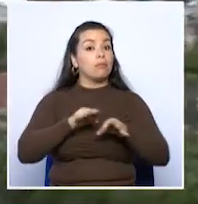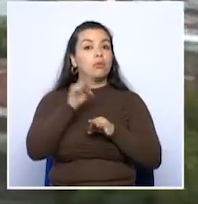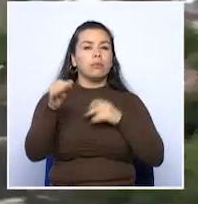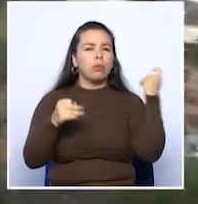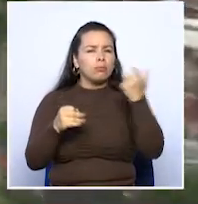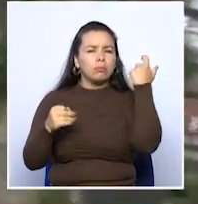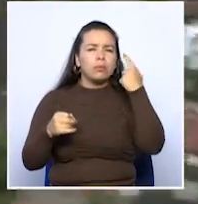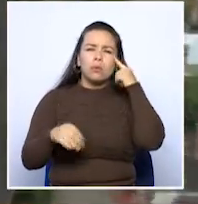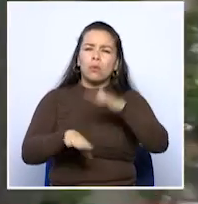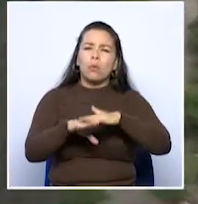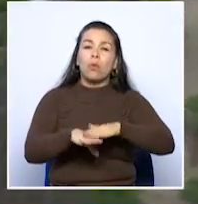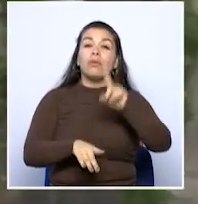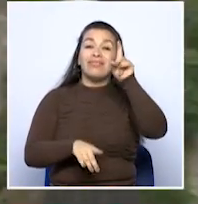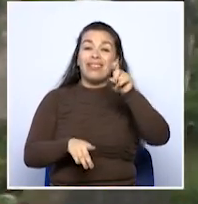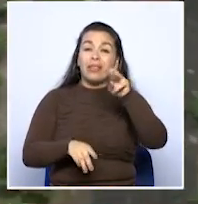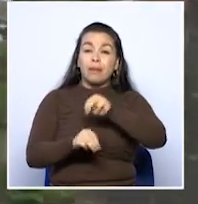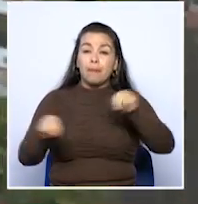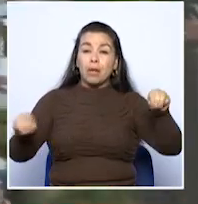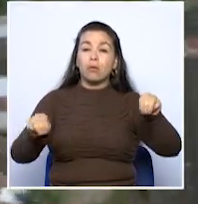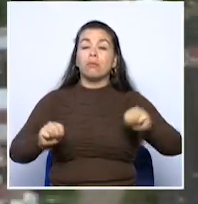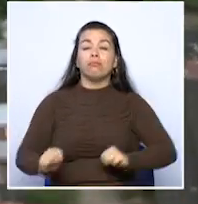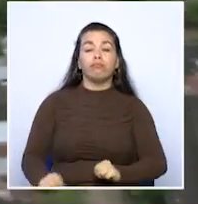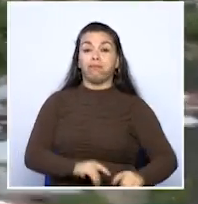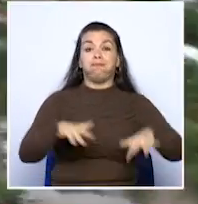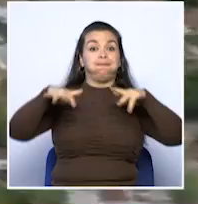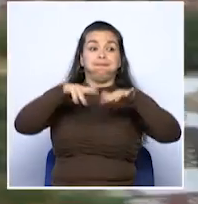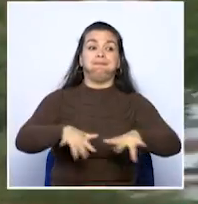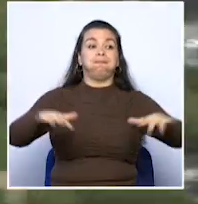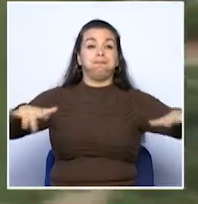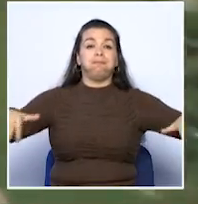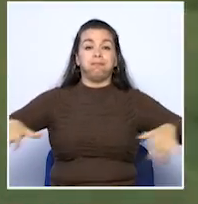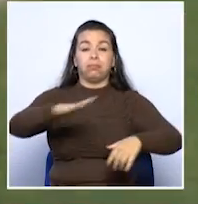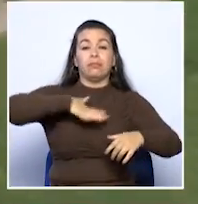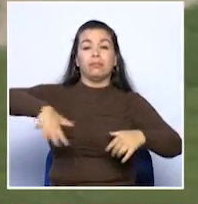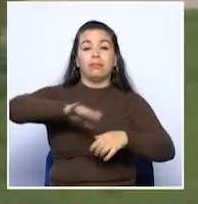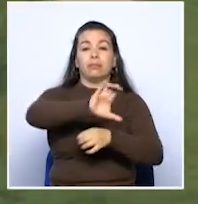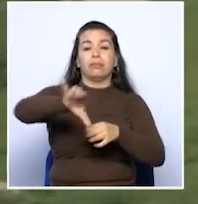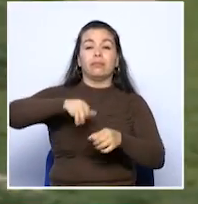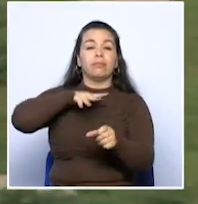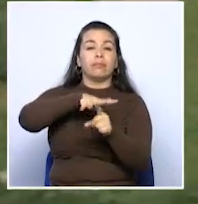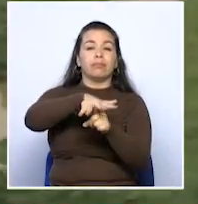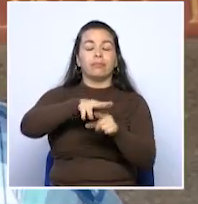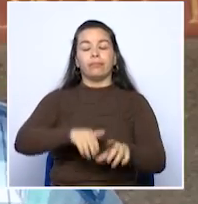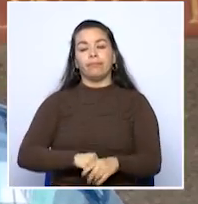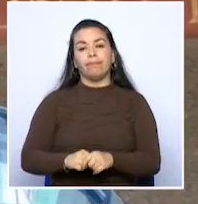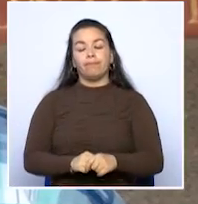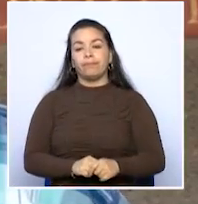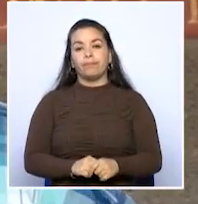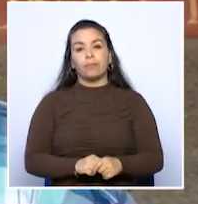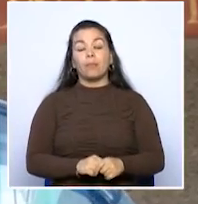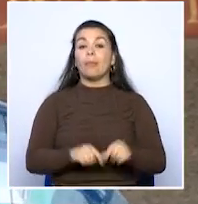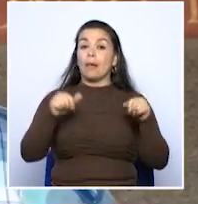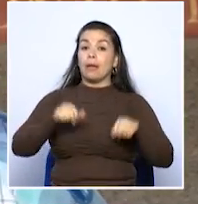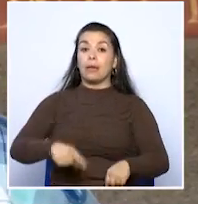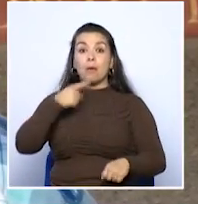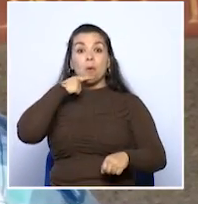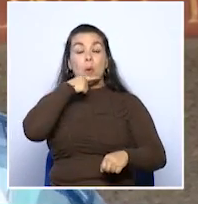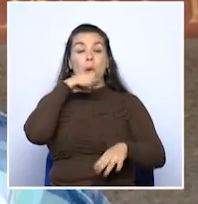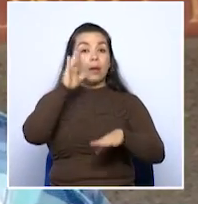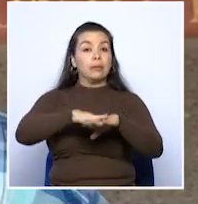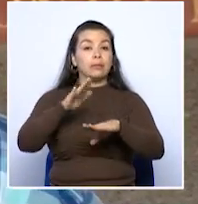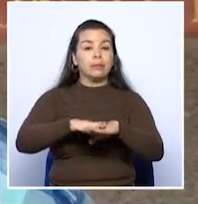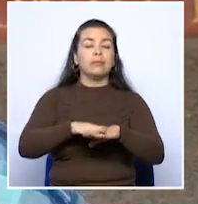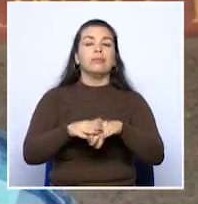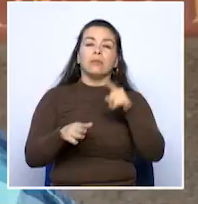recuerda que con seis metros se puede desbordar afectando al casco urbano. El municipio ha debido a la alerta roja, ha instalado unos